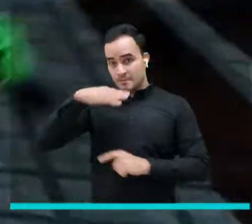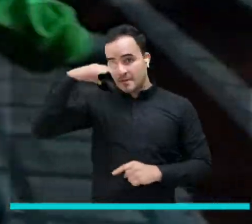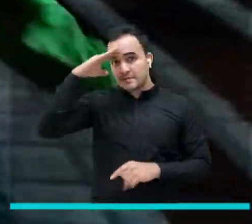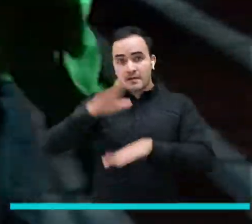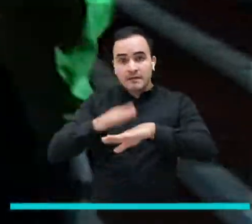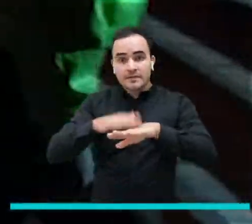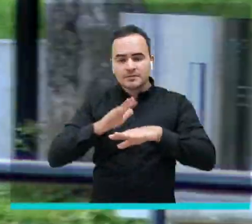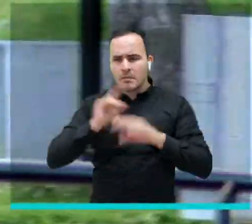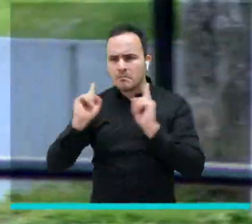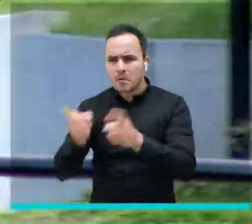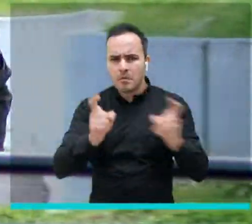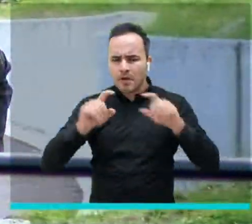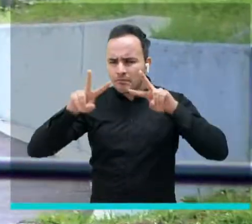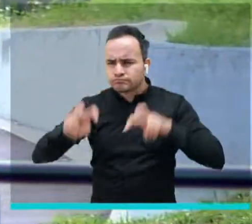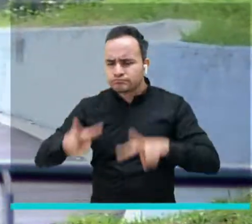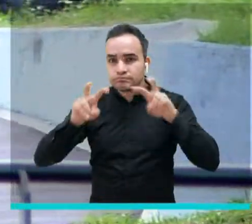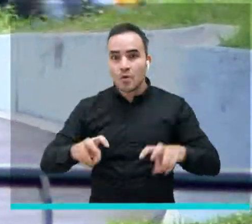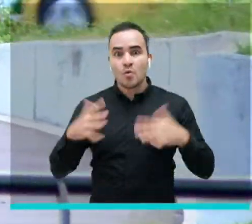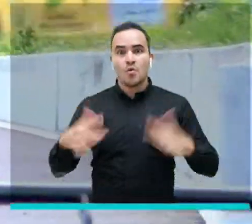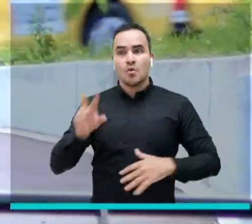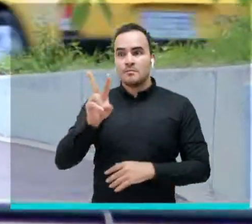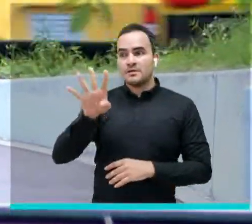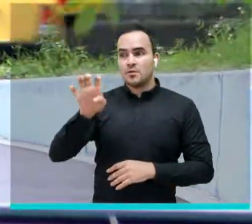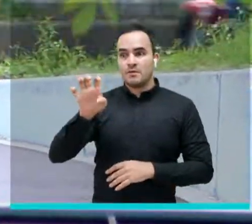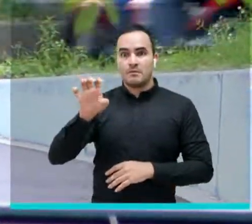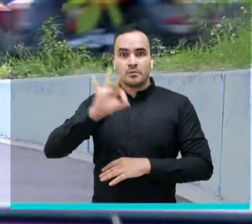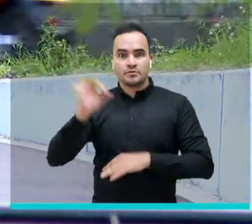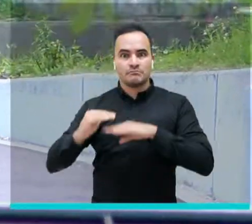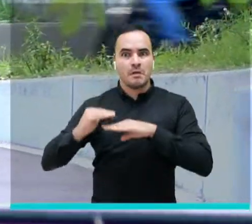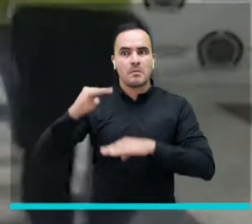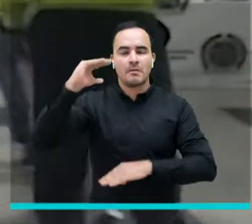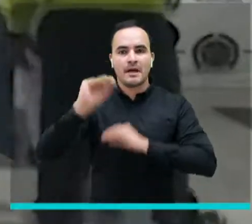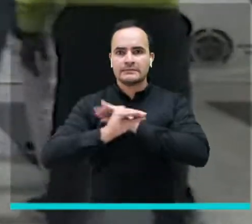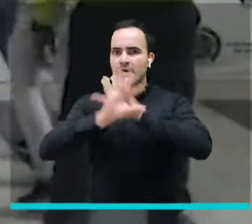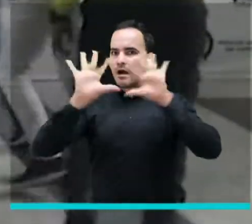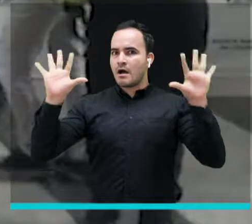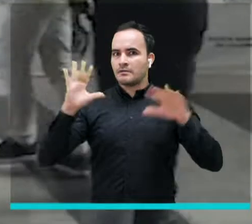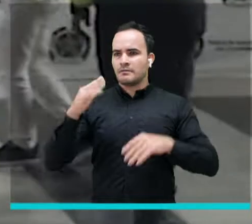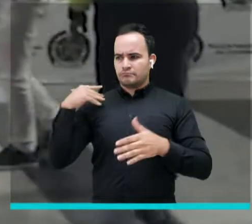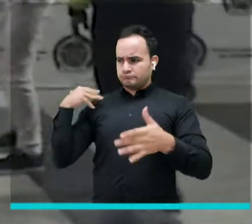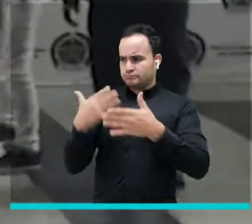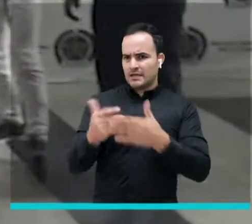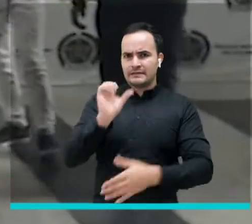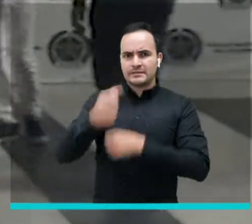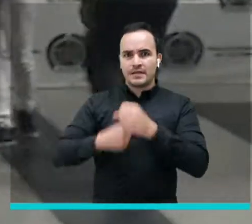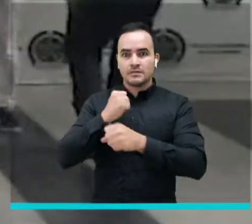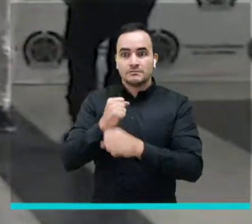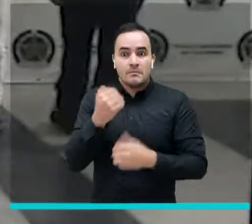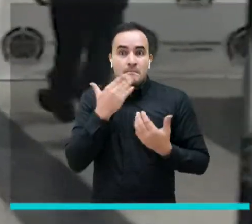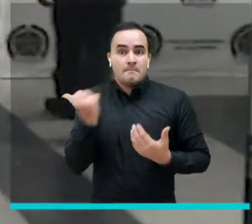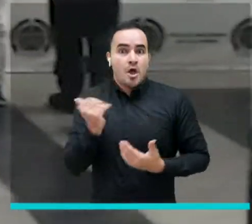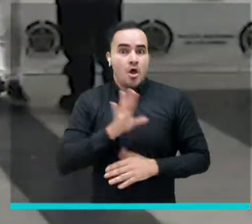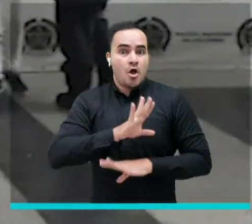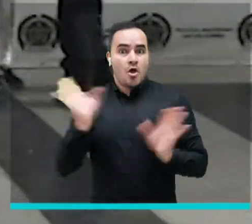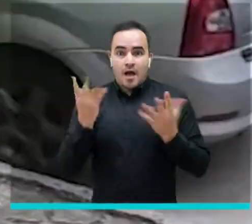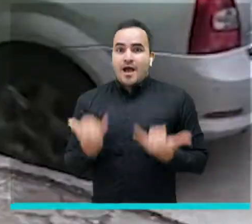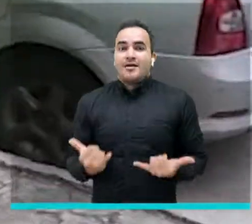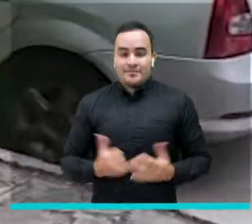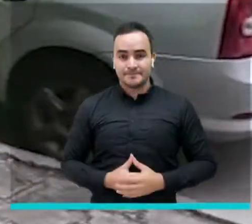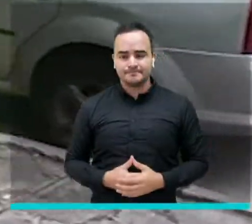medellín llega a una tasa de esclarecimiento de homicidios del 29 por ciento el mejor indicador en los últimos 10 años para la ciudad